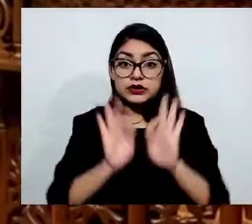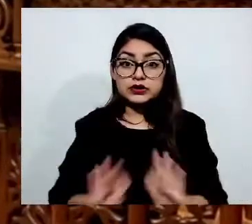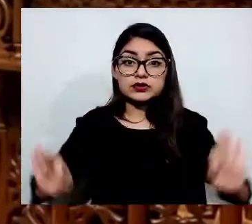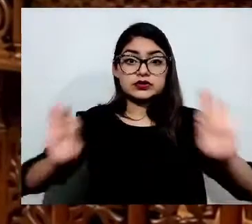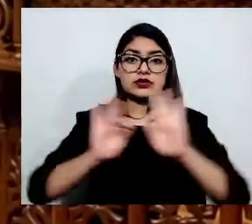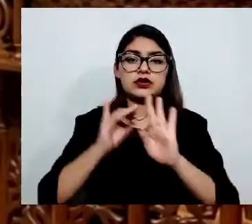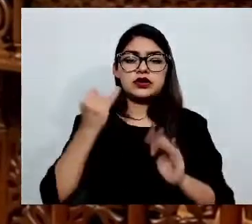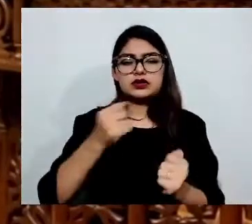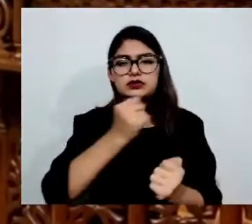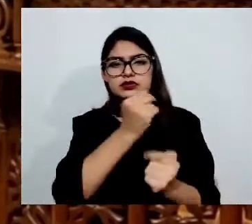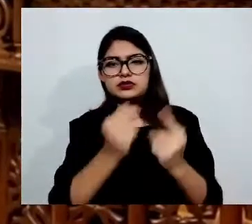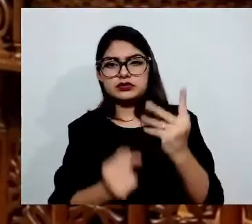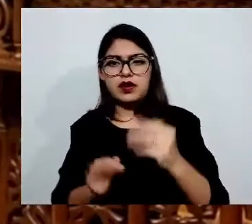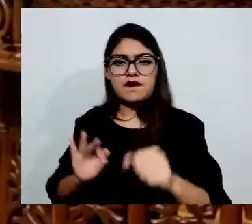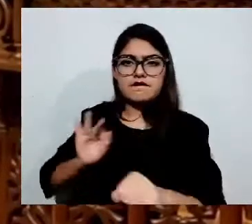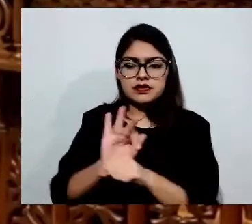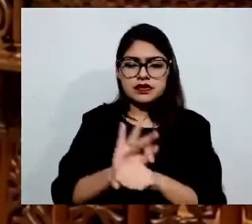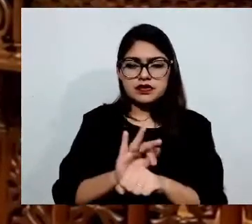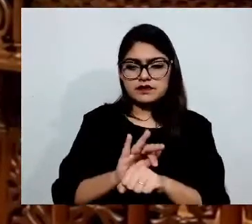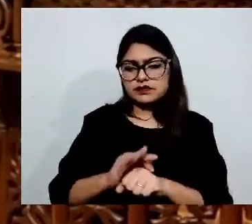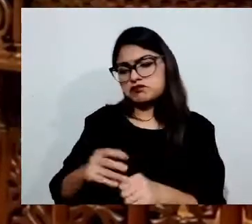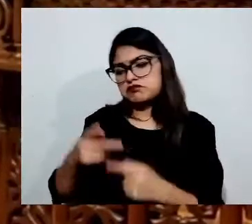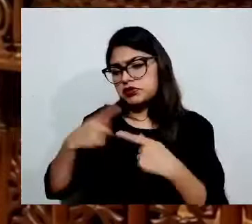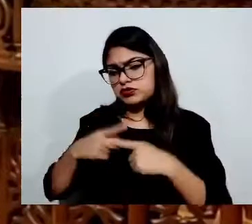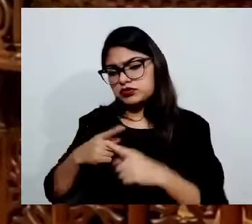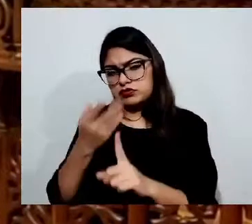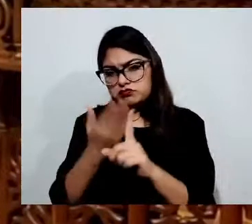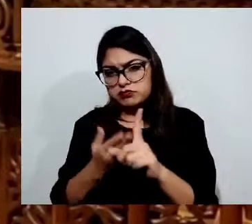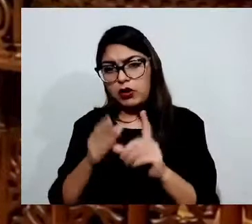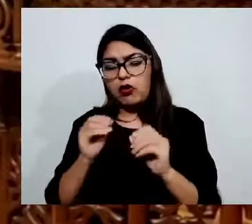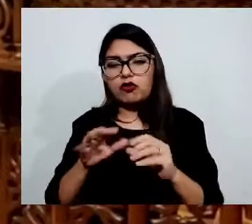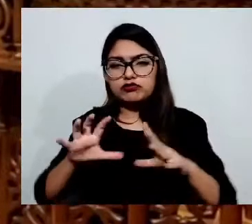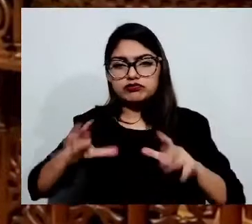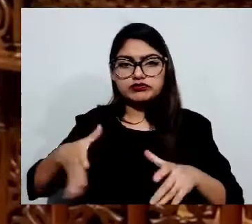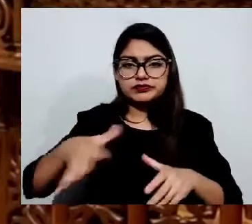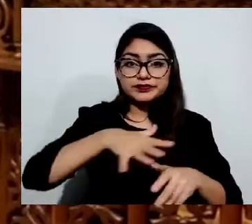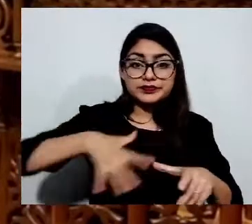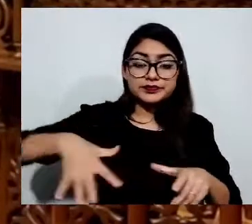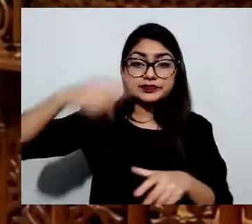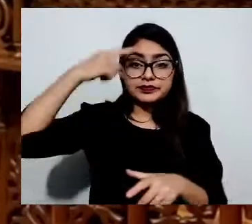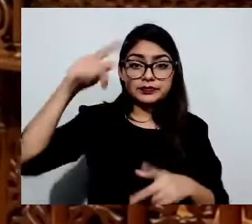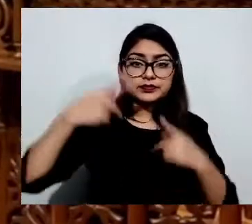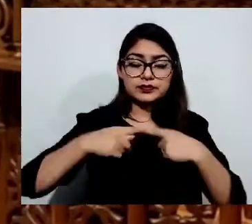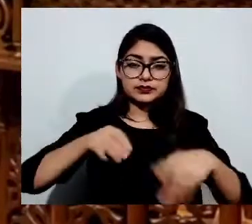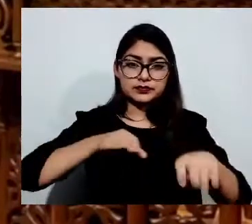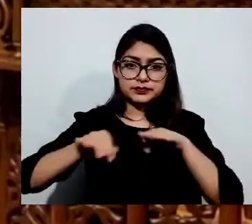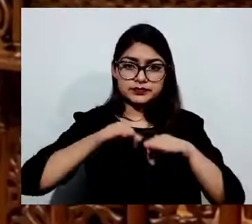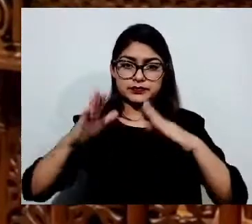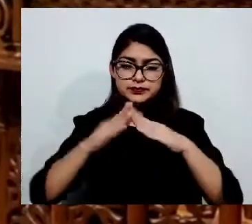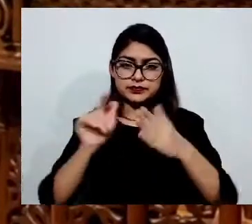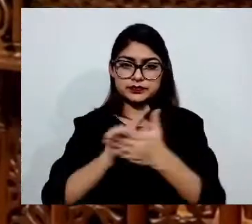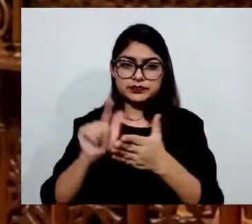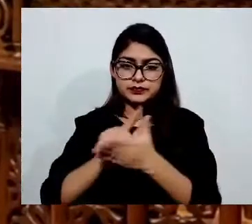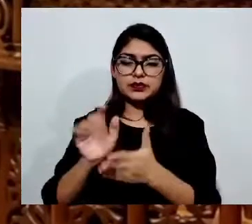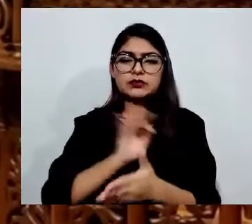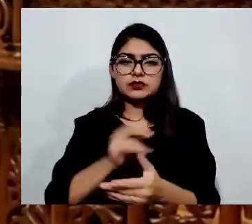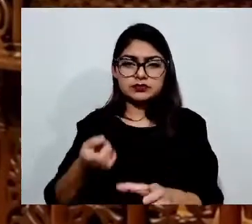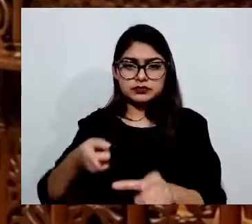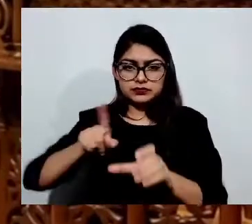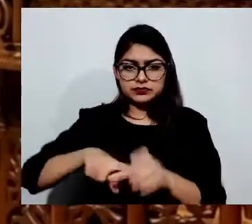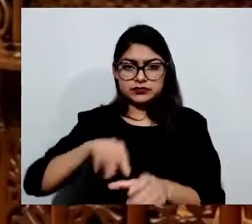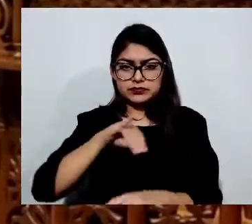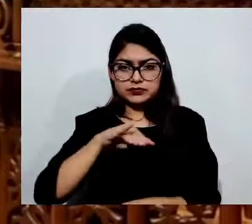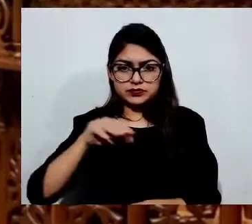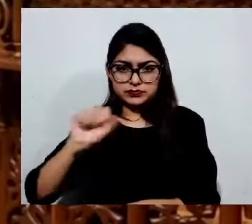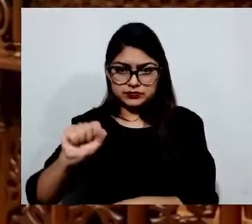para que las personas trabajadoras del hogar accedan a esquema de seguridad social dirigida a las y los patrones.